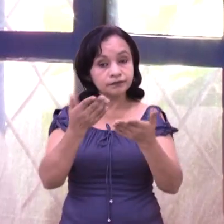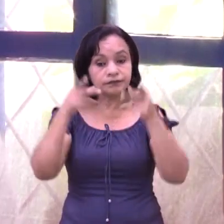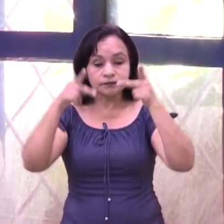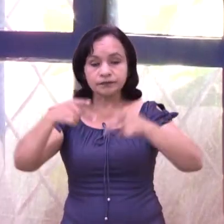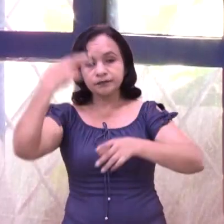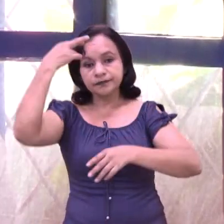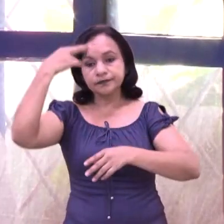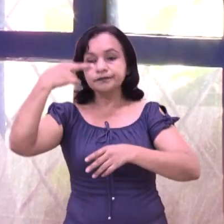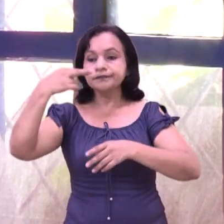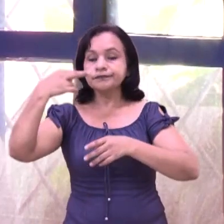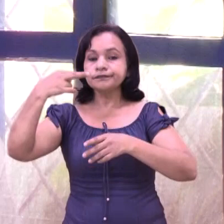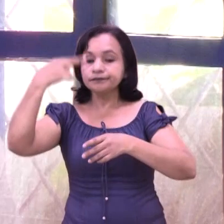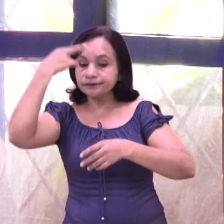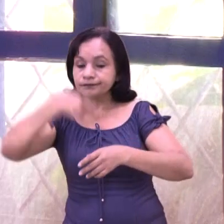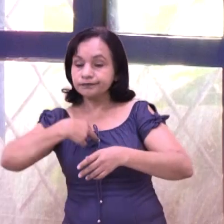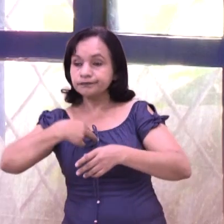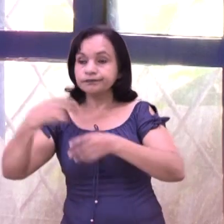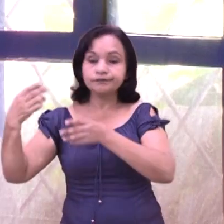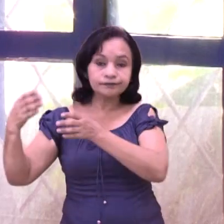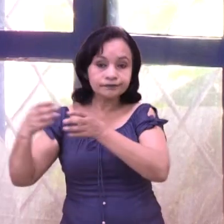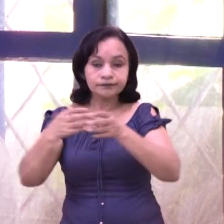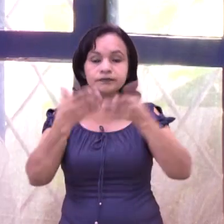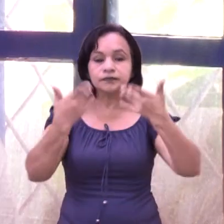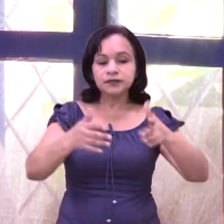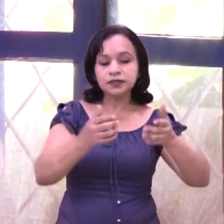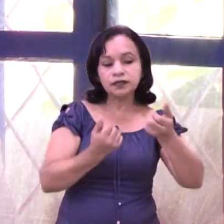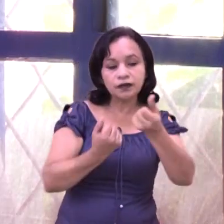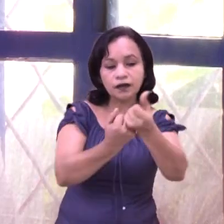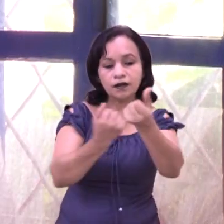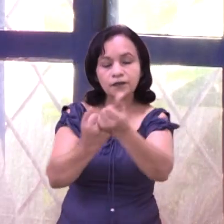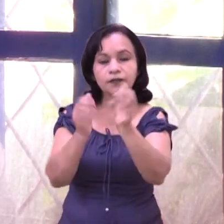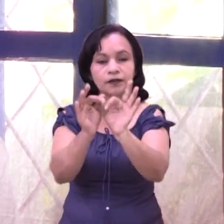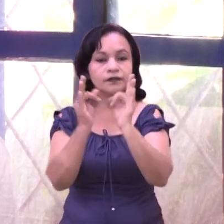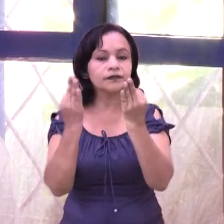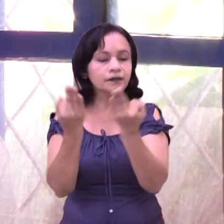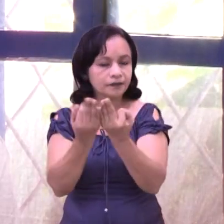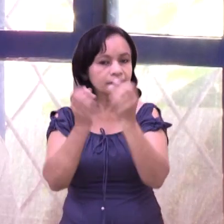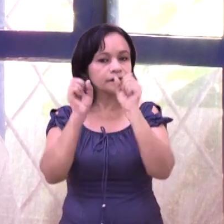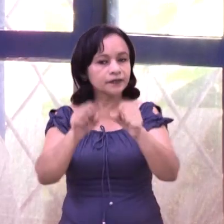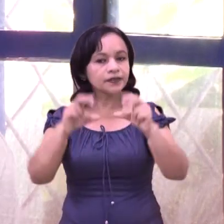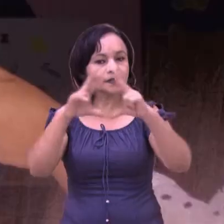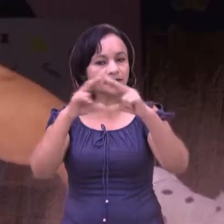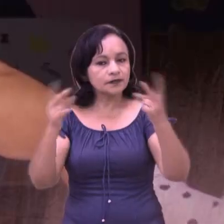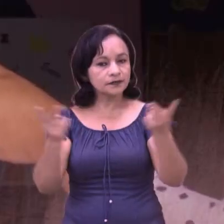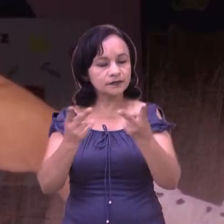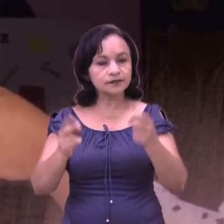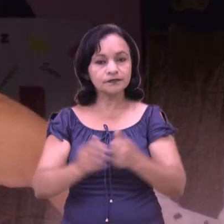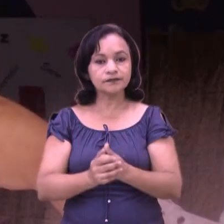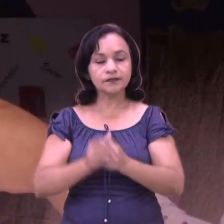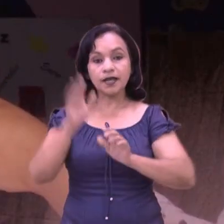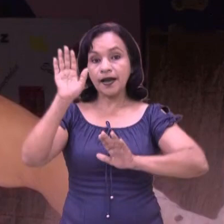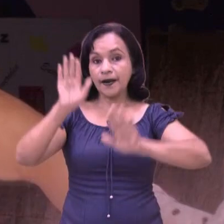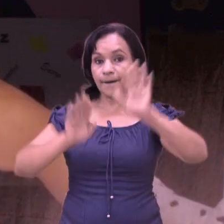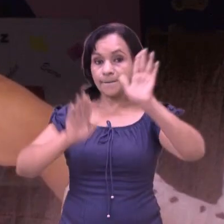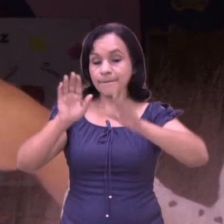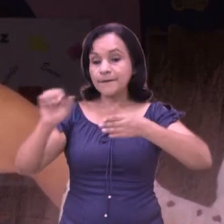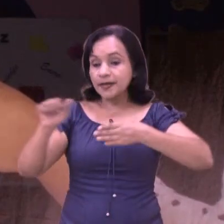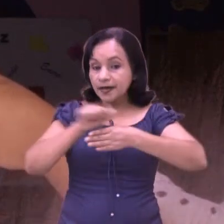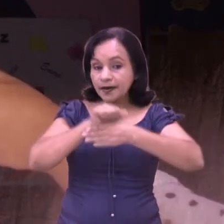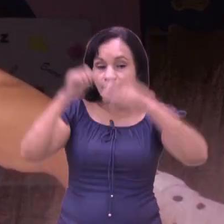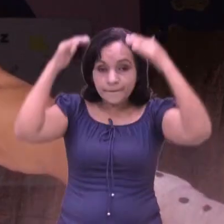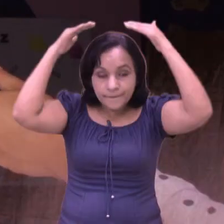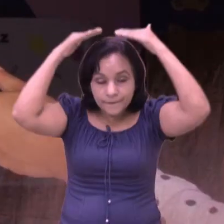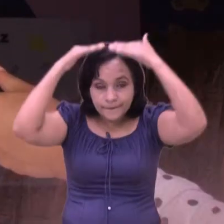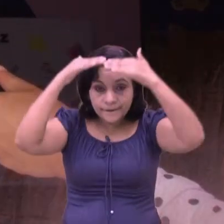autoridades competentes, se muestra el apoyo mutuo entre todas las familias nicaragüenses. No participamos bien en los simulacros